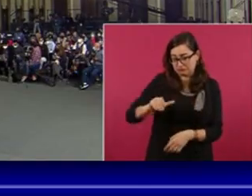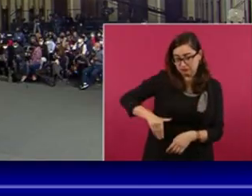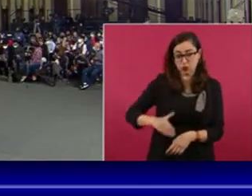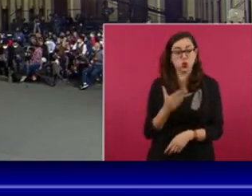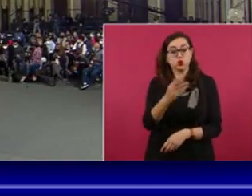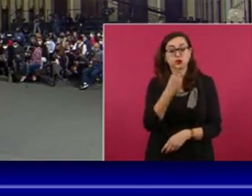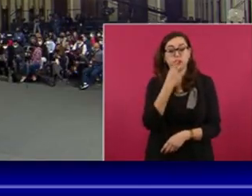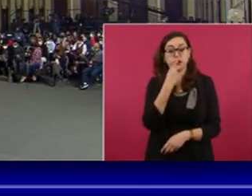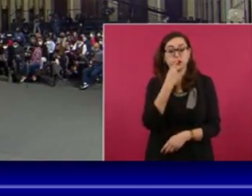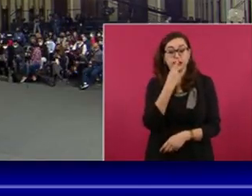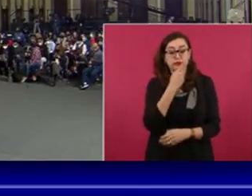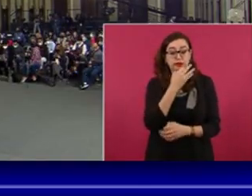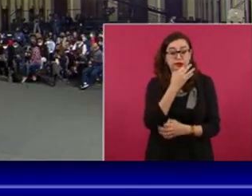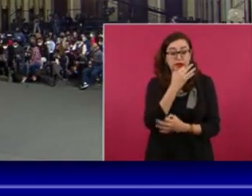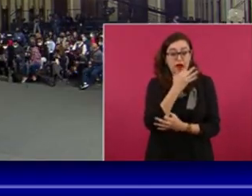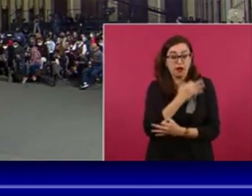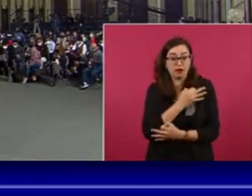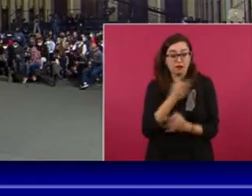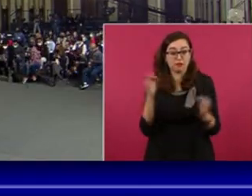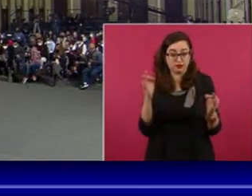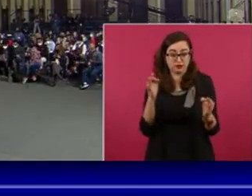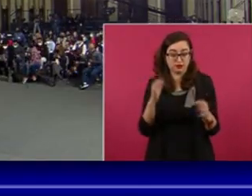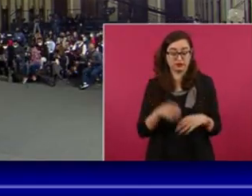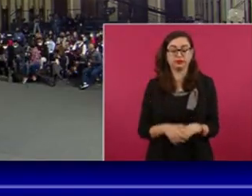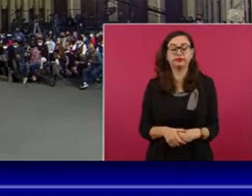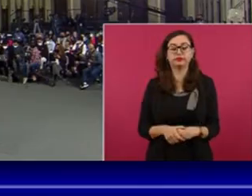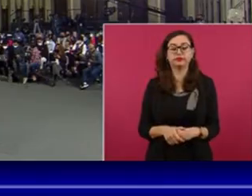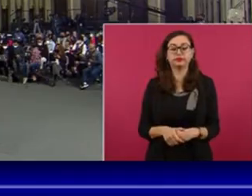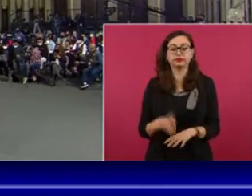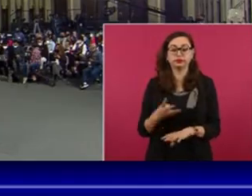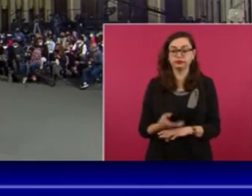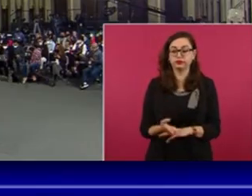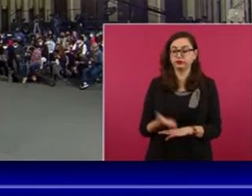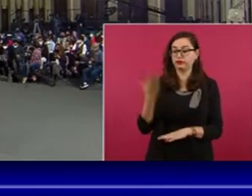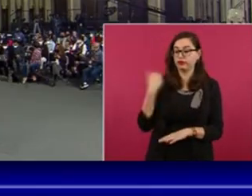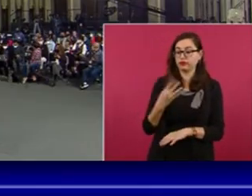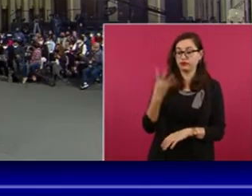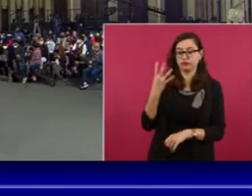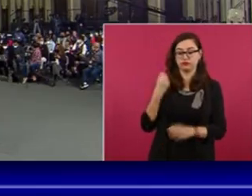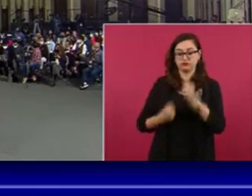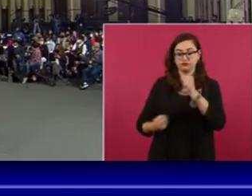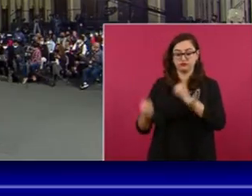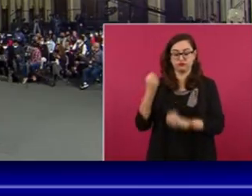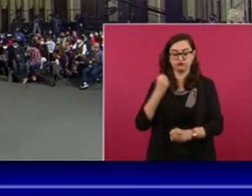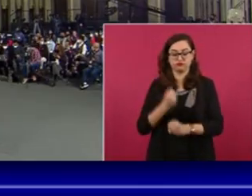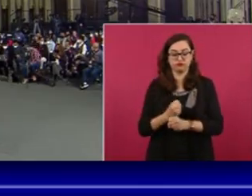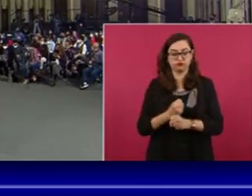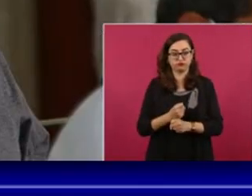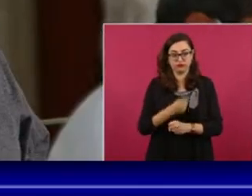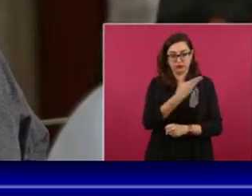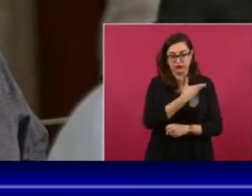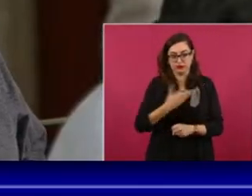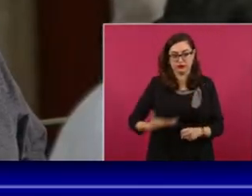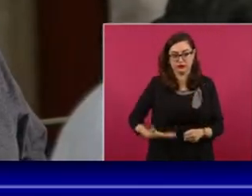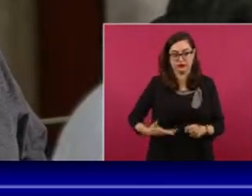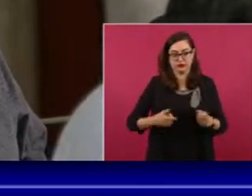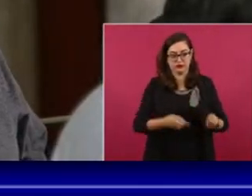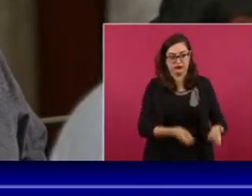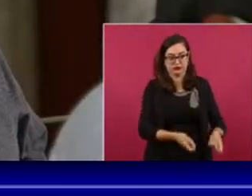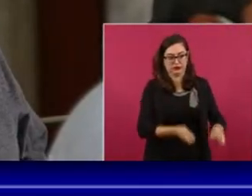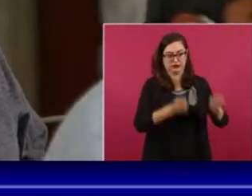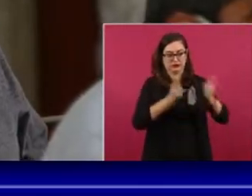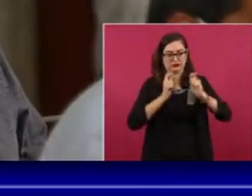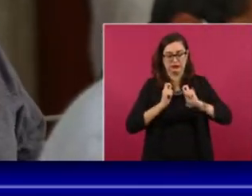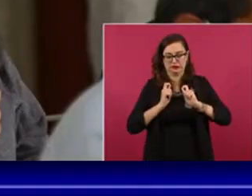M.O. y también en la red social de Facebook Alejandra M.O. y Noticias Bienestar para que estés